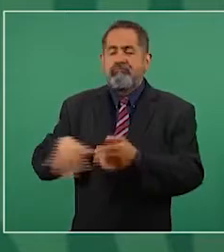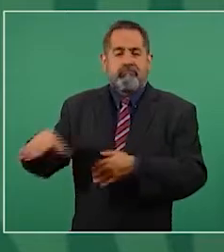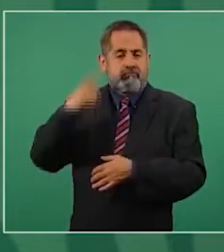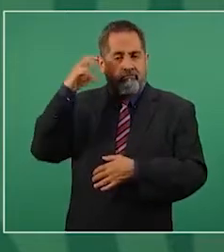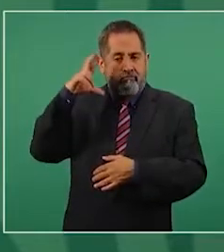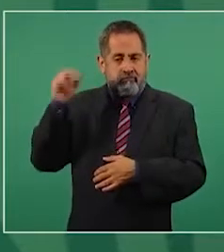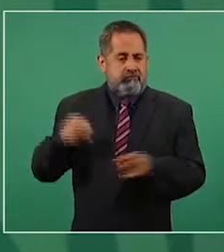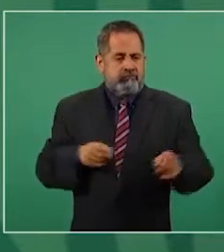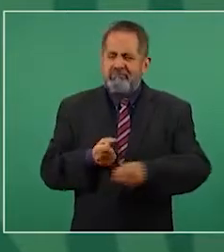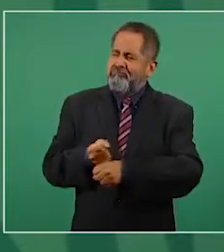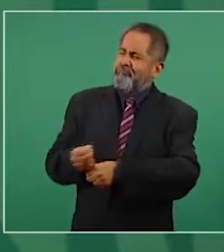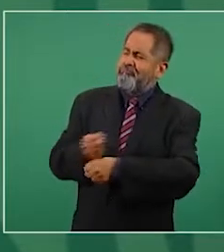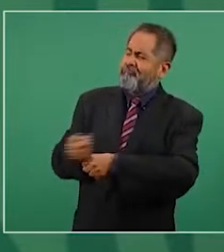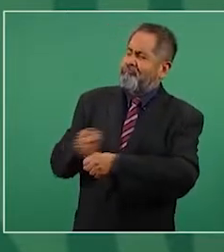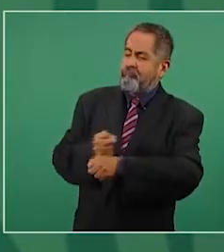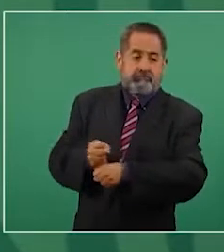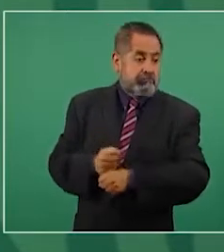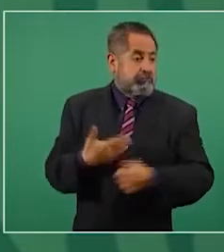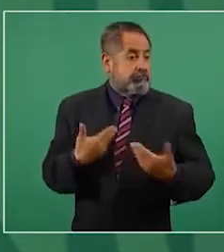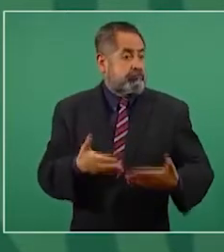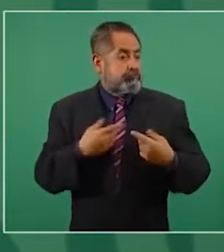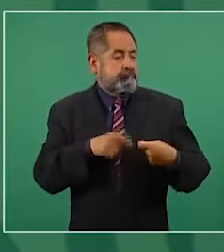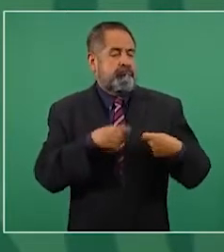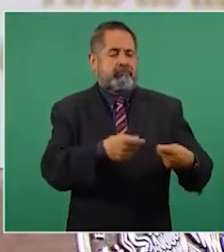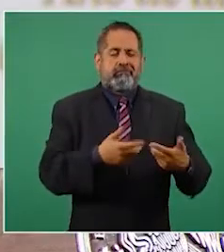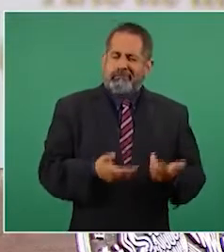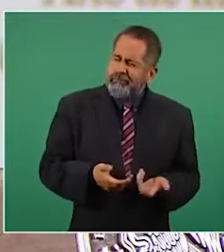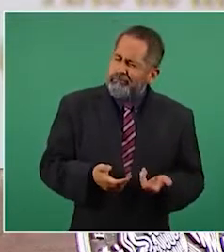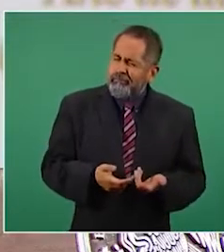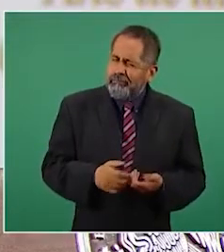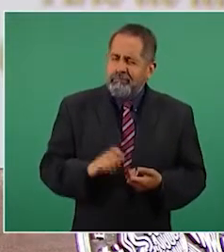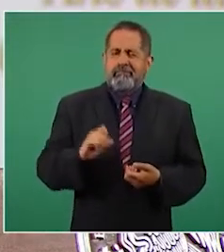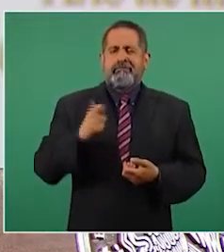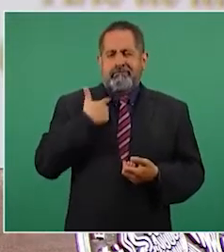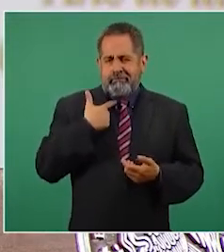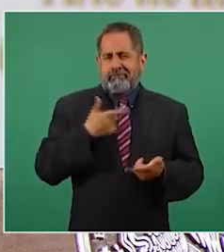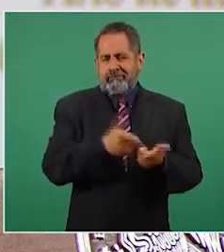Entonces, venían del antiguo régimen.